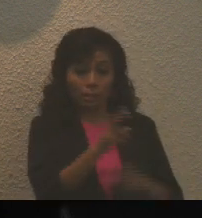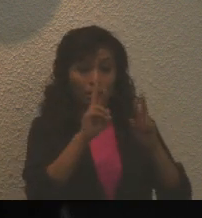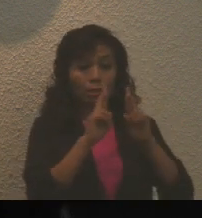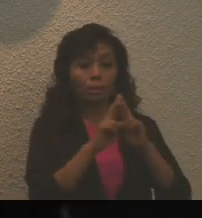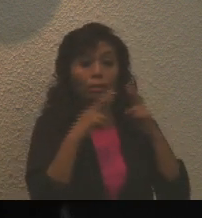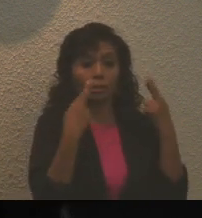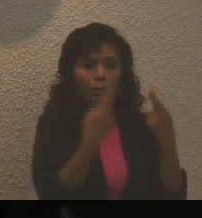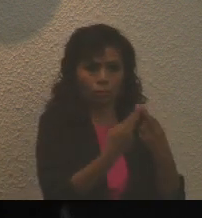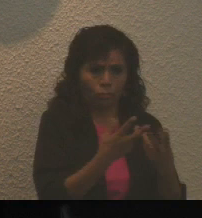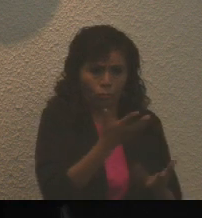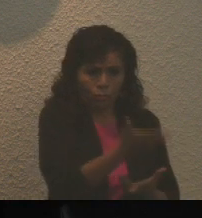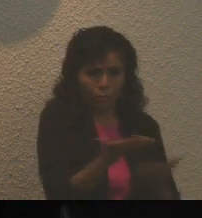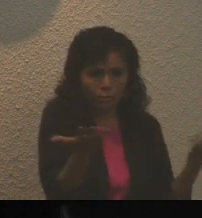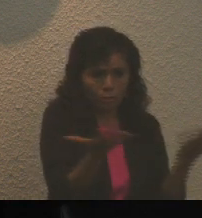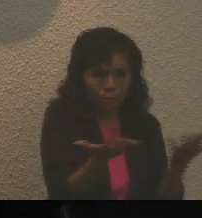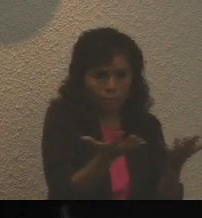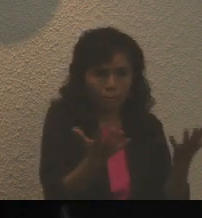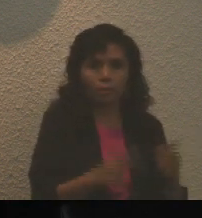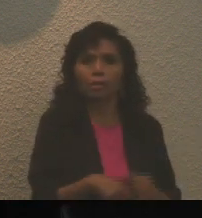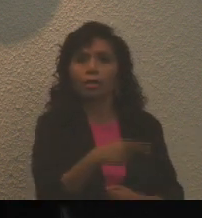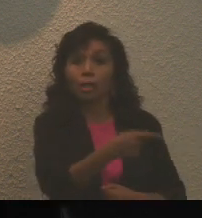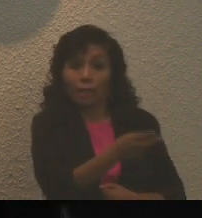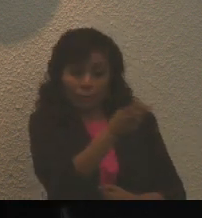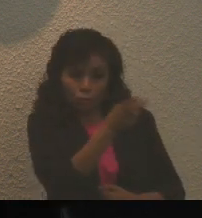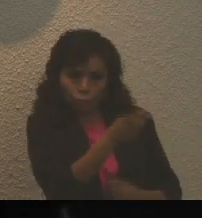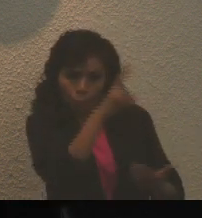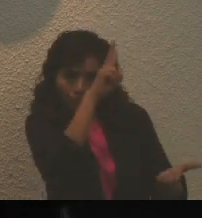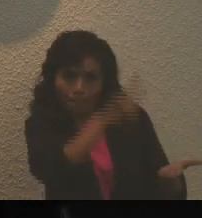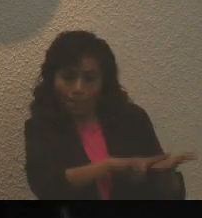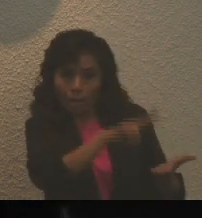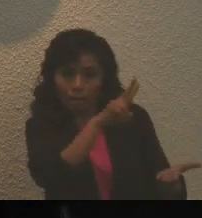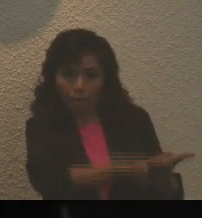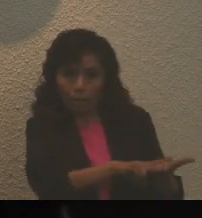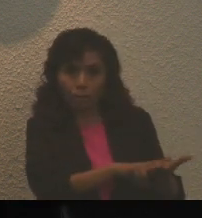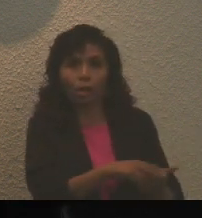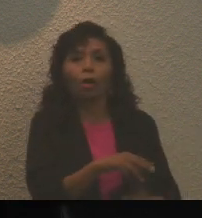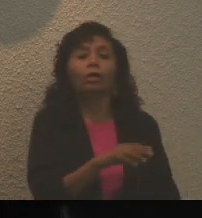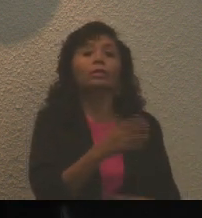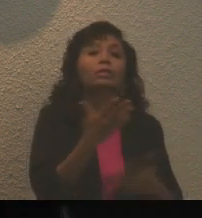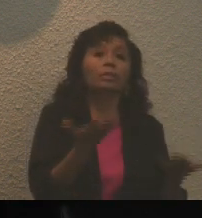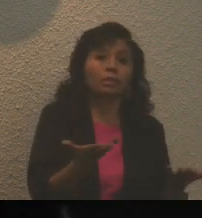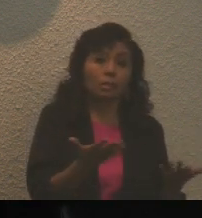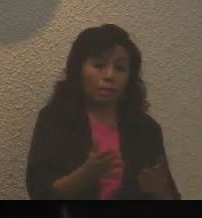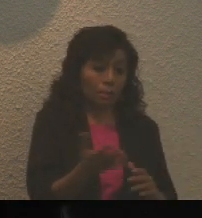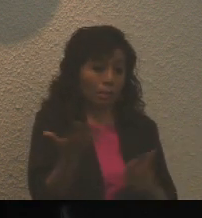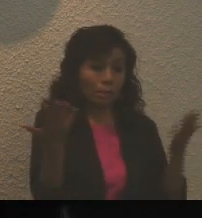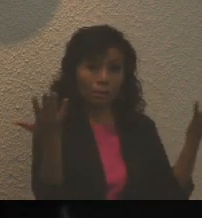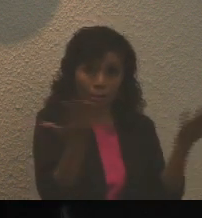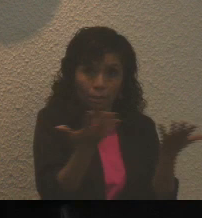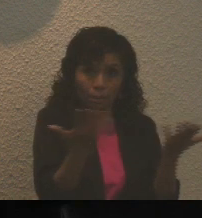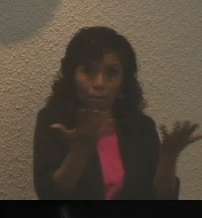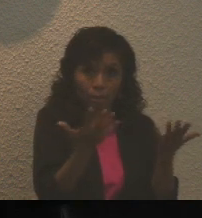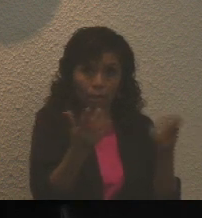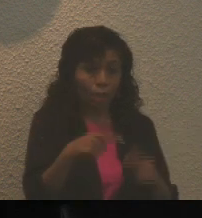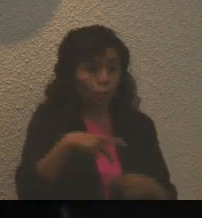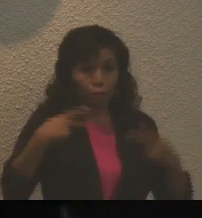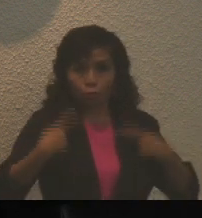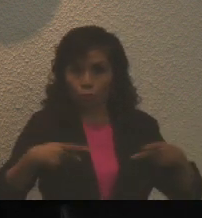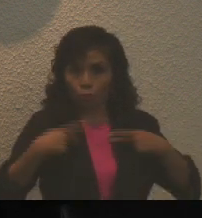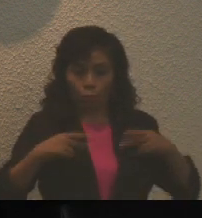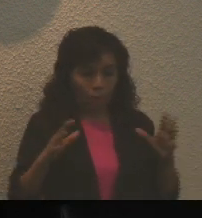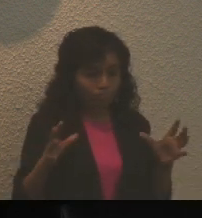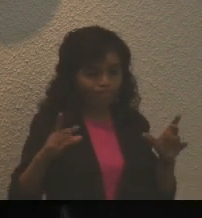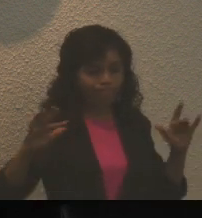Comisión Dictaminadora serán válidas siempre y cuando concurran la mayoría de sus integrantes,